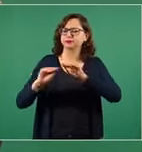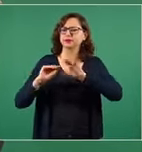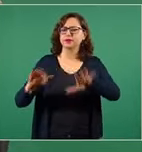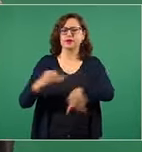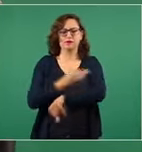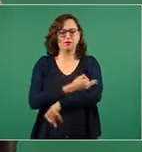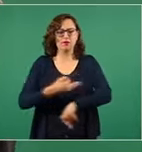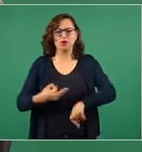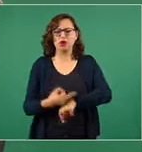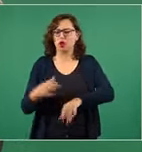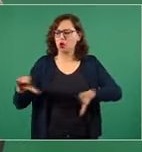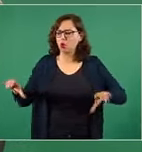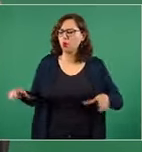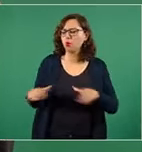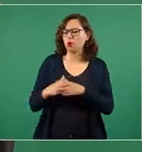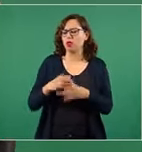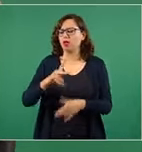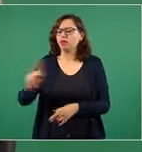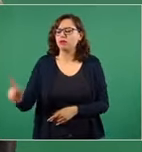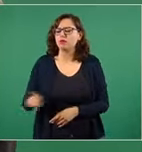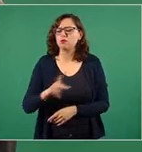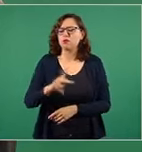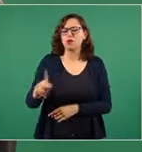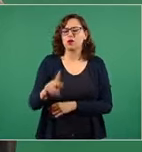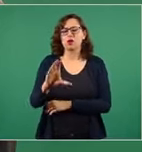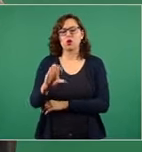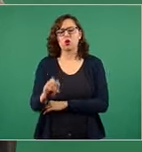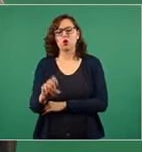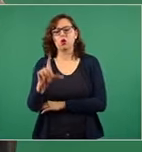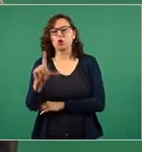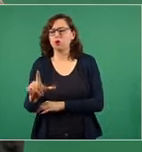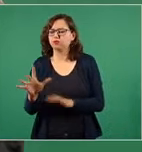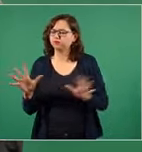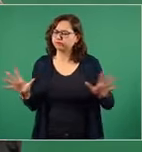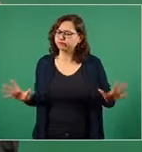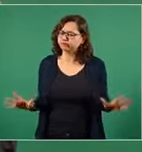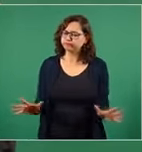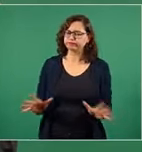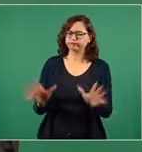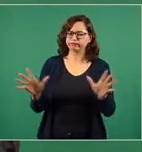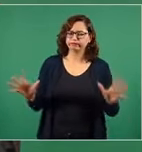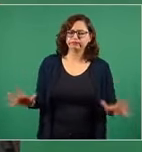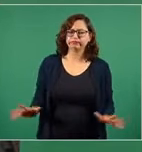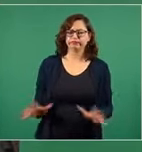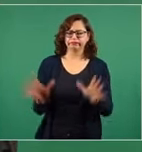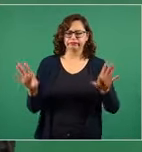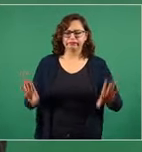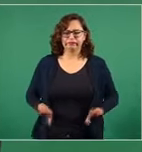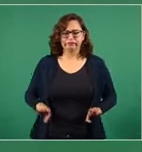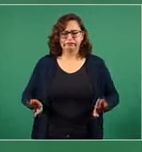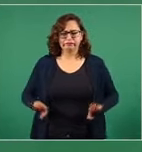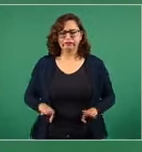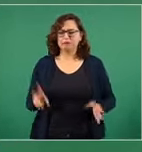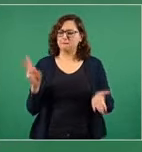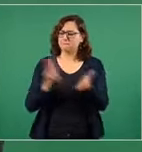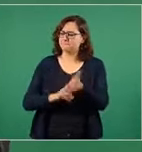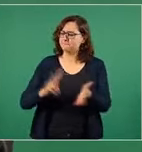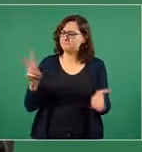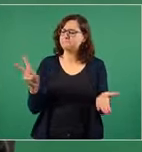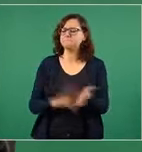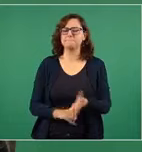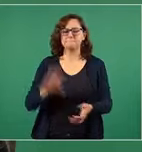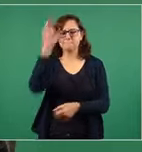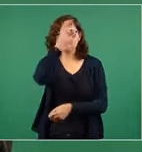en los pueblos, en las colonias, que se fortalezcan esos valores,